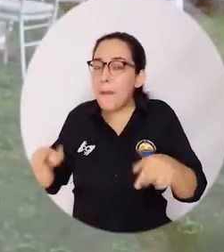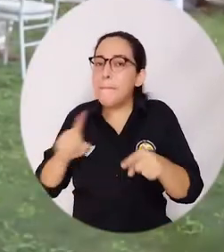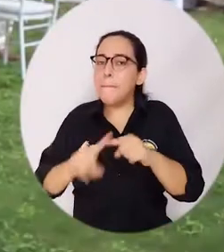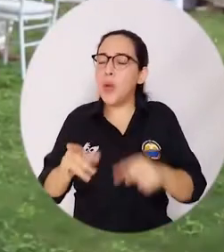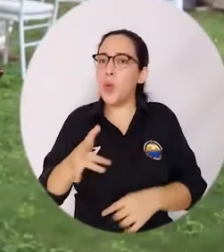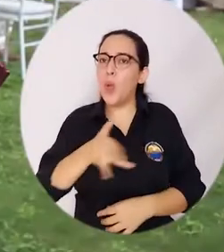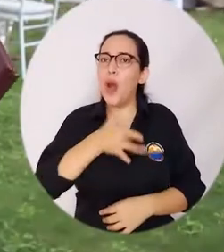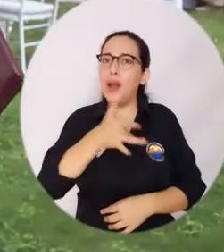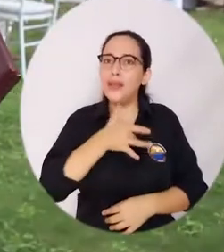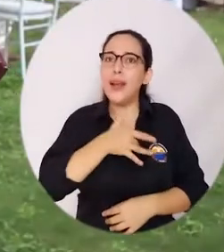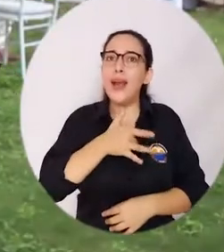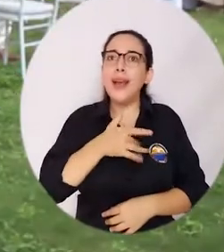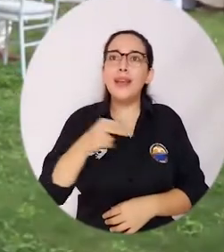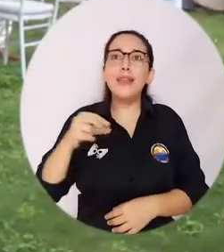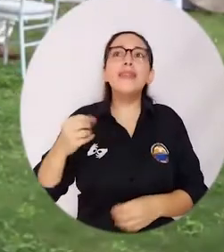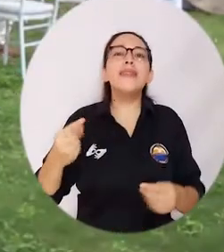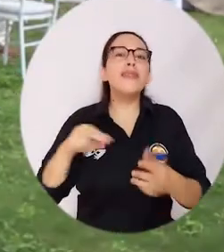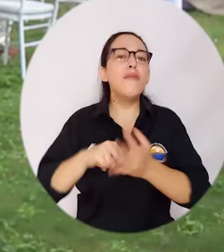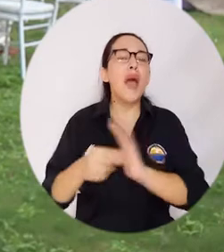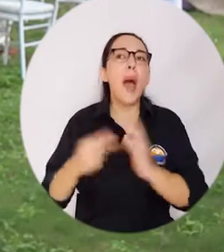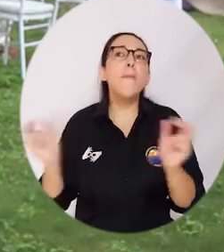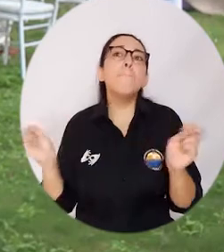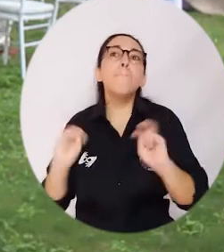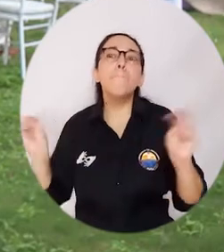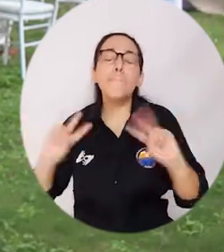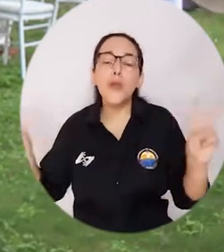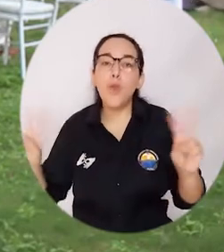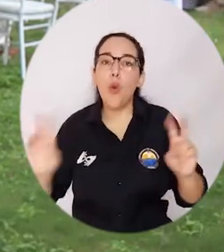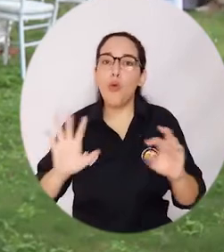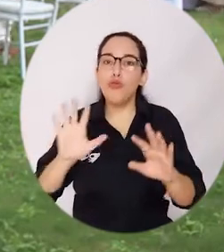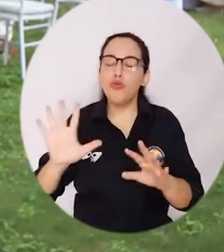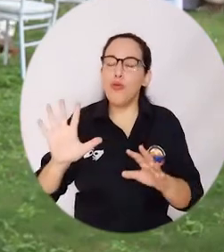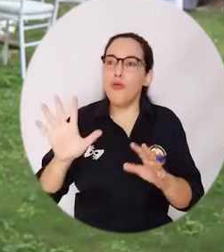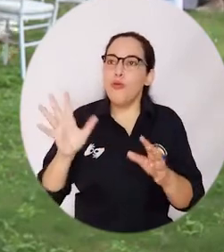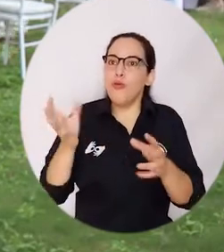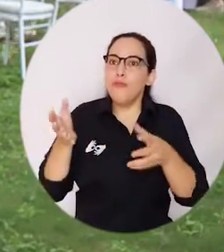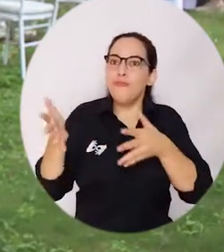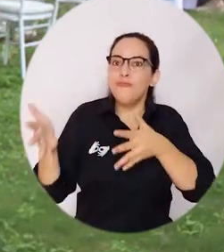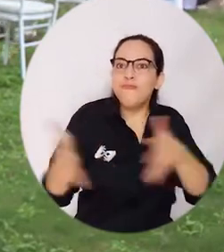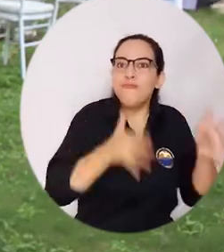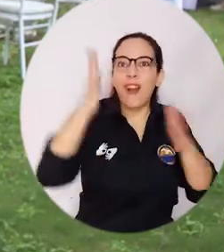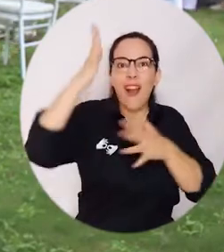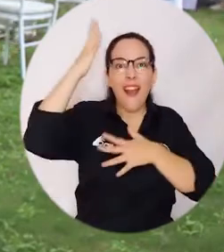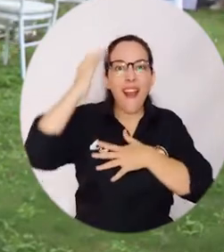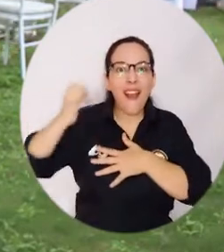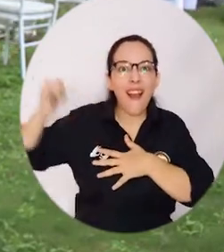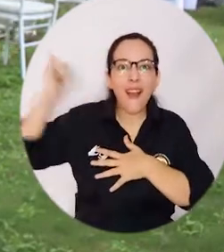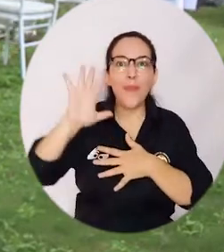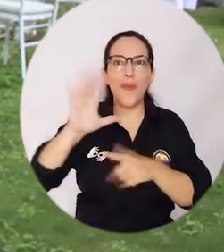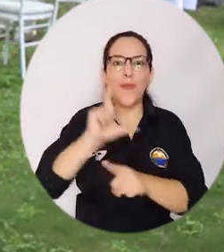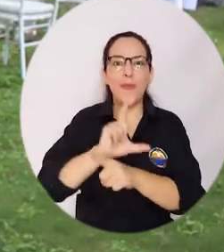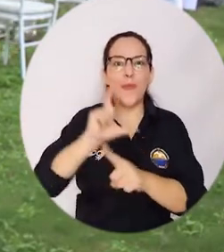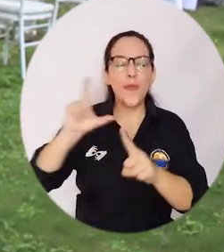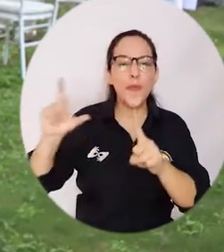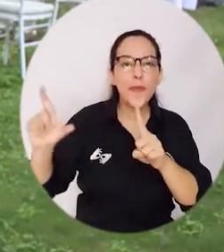A pesar de que ya no está, nos hacen sentir que permanece vivo por todas esas riquezas